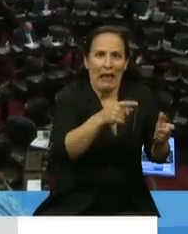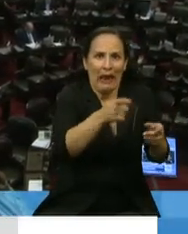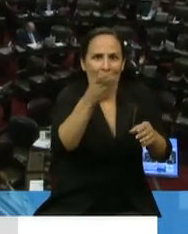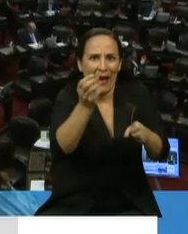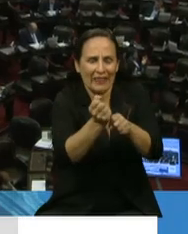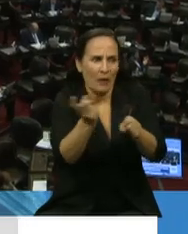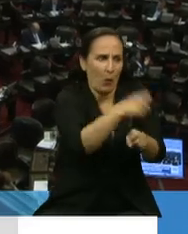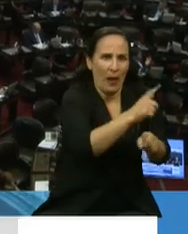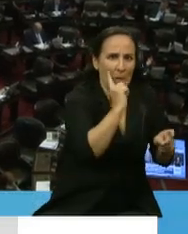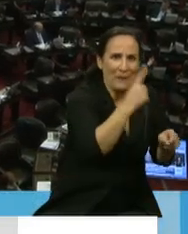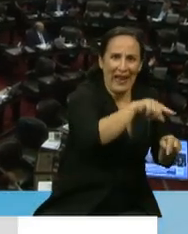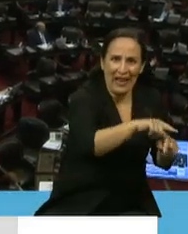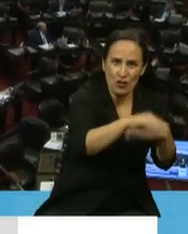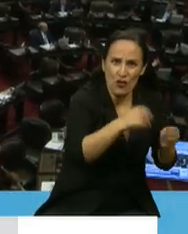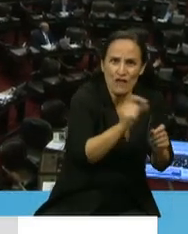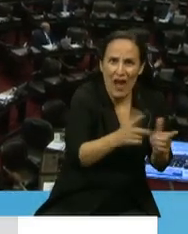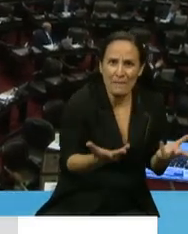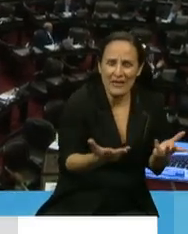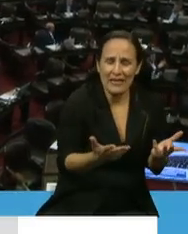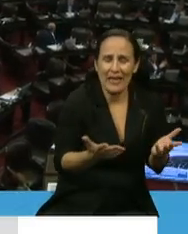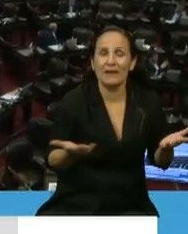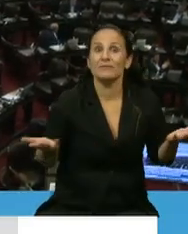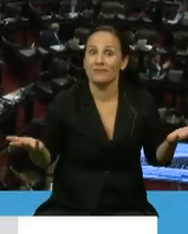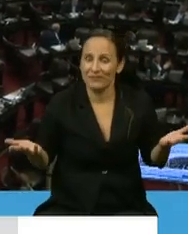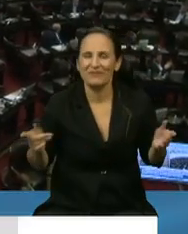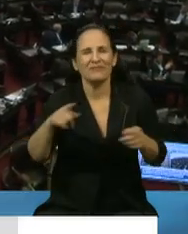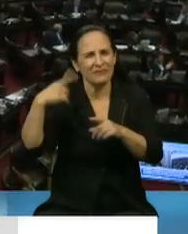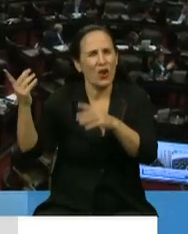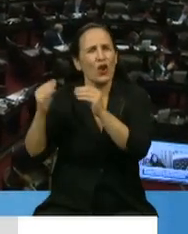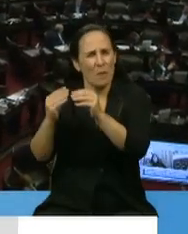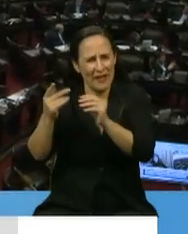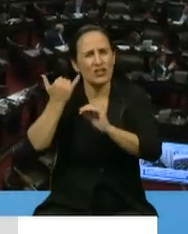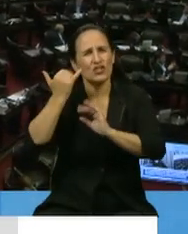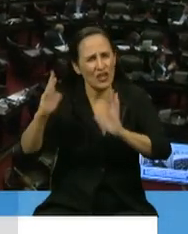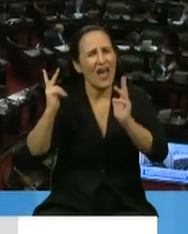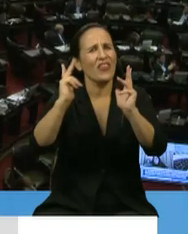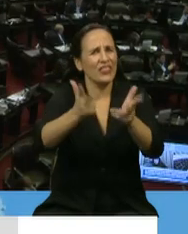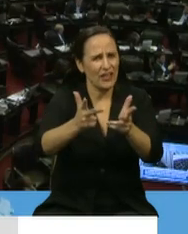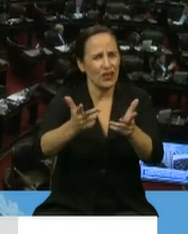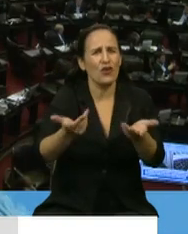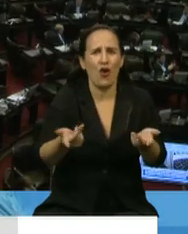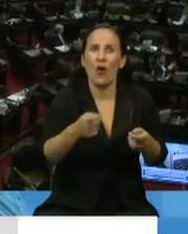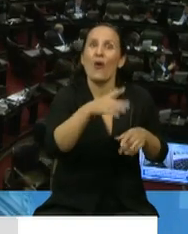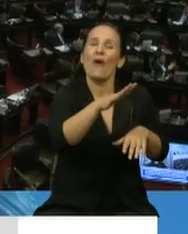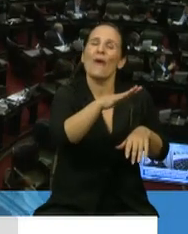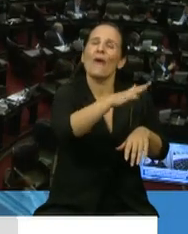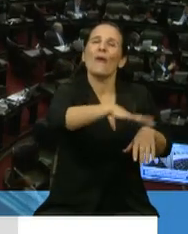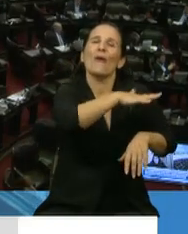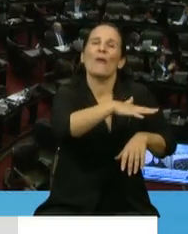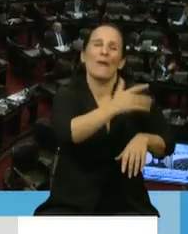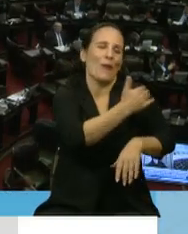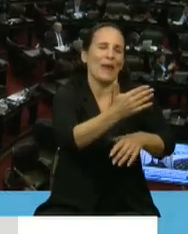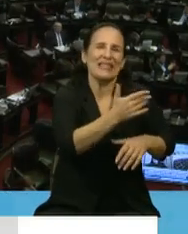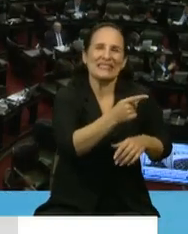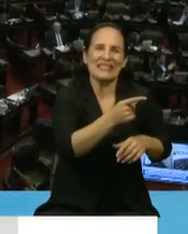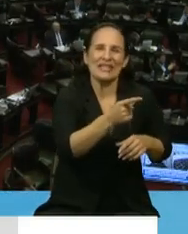porque muchos y muchas, como dijo otro compañero, se encontraban con que en sus propias comunidades en vez del aplauso recibían el